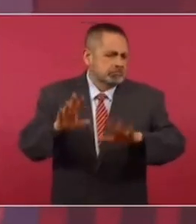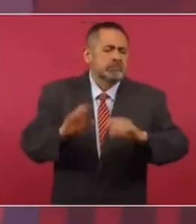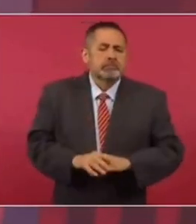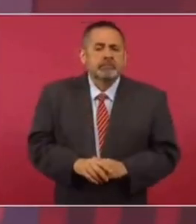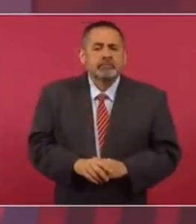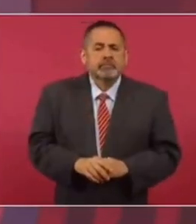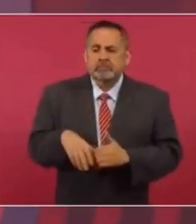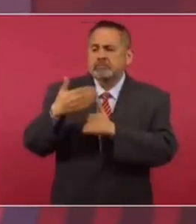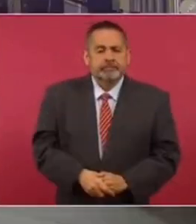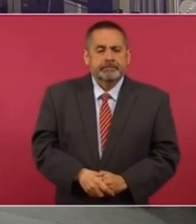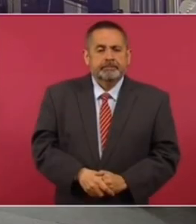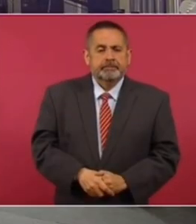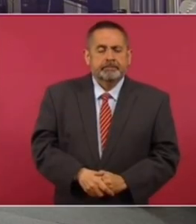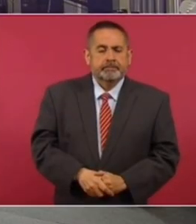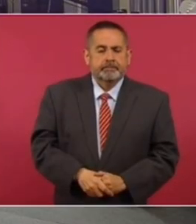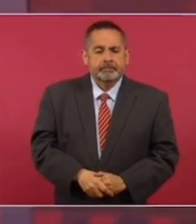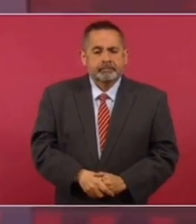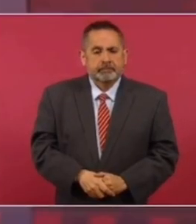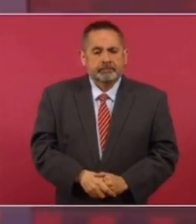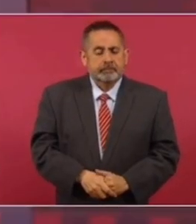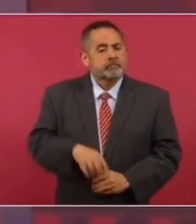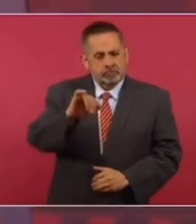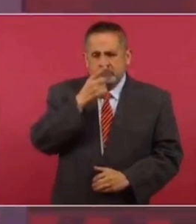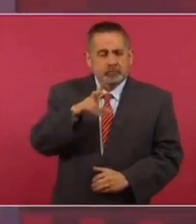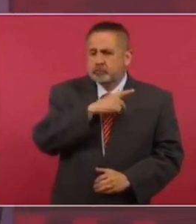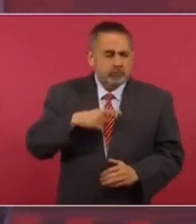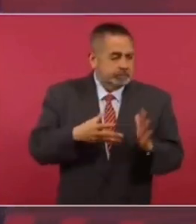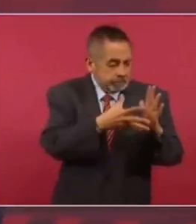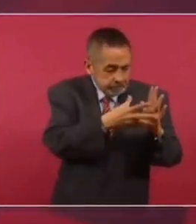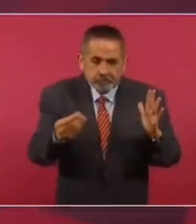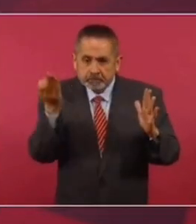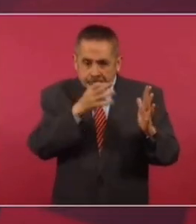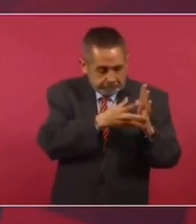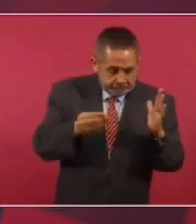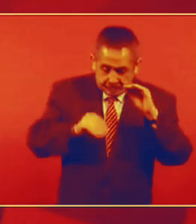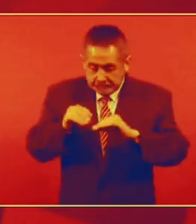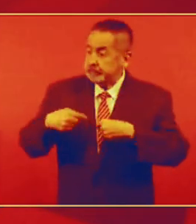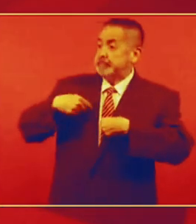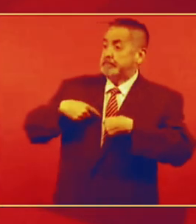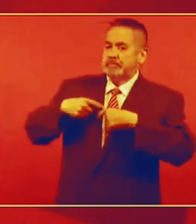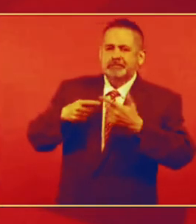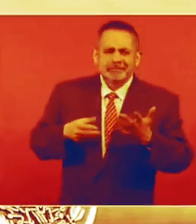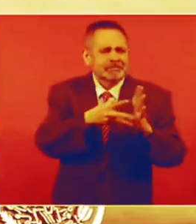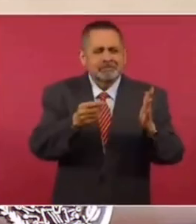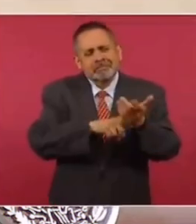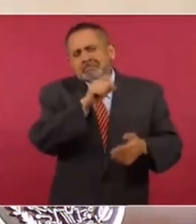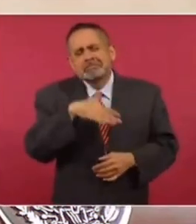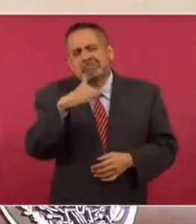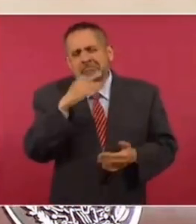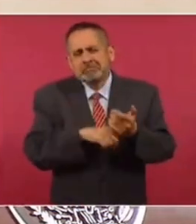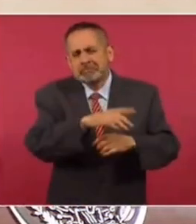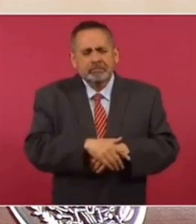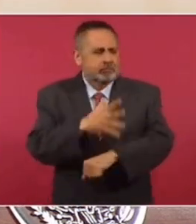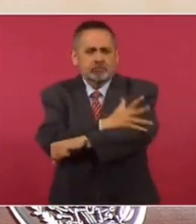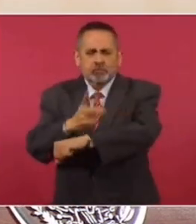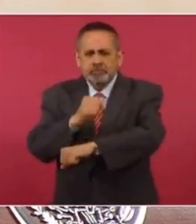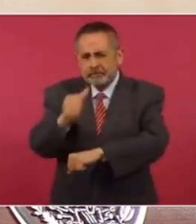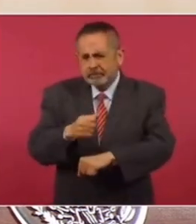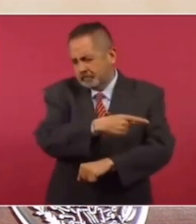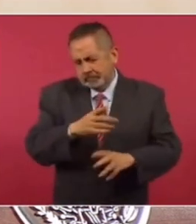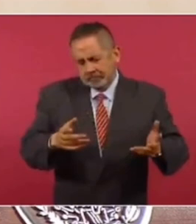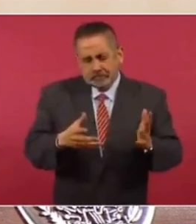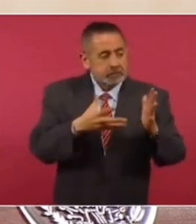pronto vamos a resolver. No se debe de permitir el plagio, ni mucho menos la corrupción. O plagio es corrupción, pues, o es deshonestidad,